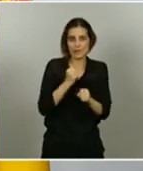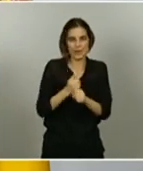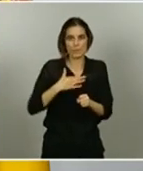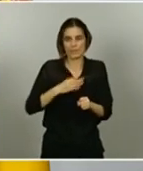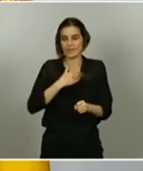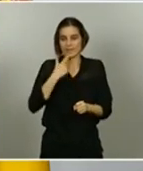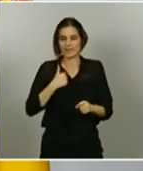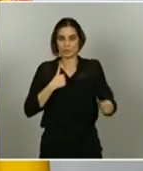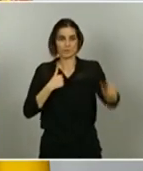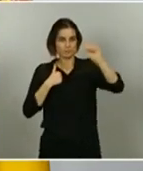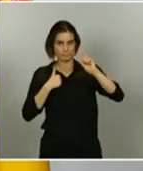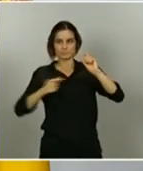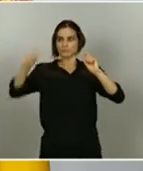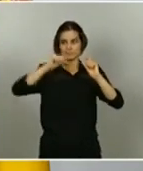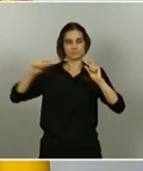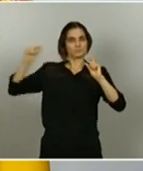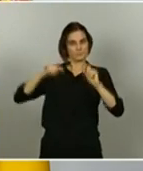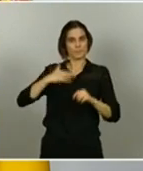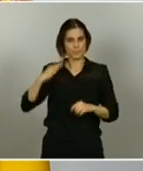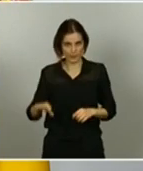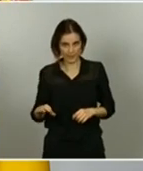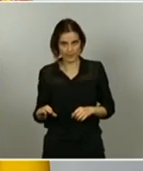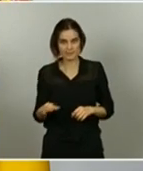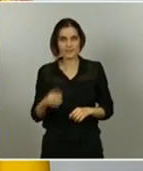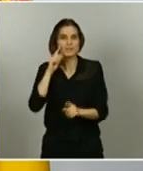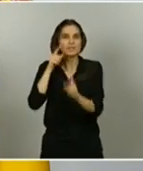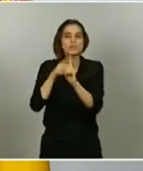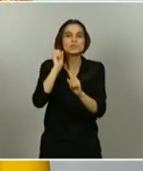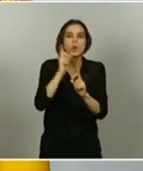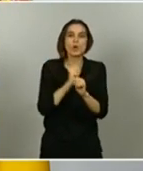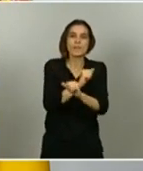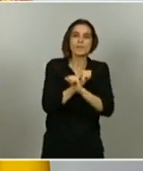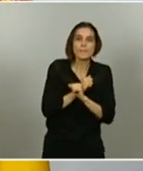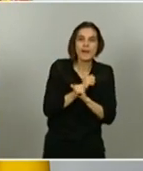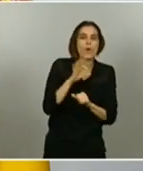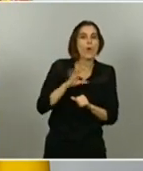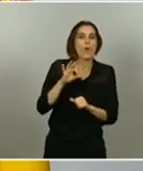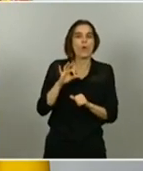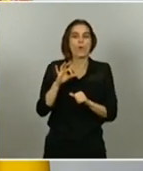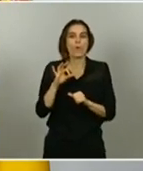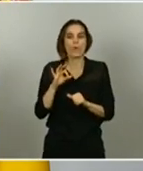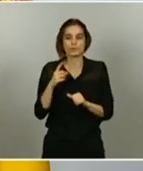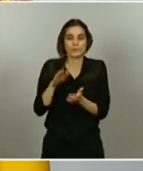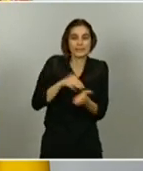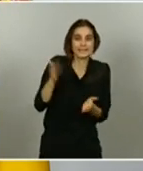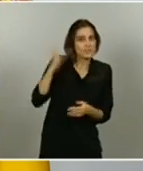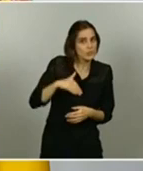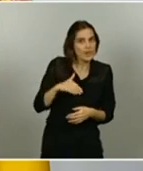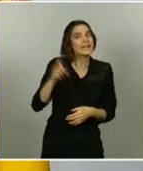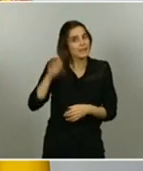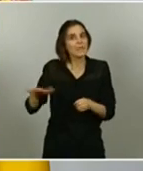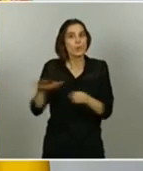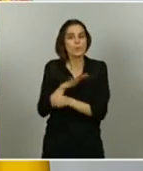dirige solo a personas sin ningún ingreso a personas desempleadas, sino también a personas o a hogares con ingresos muy bajos o con